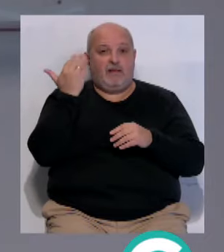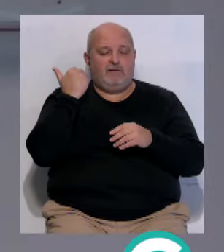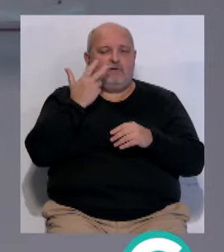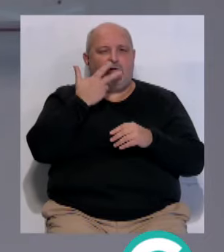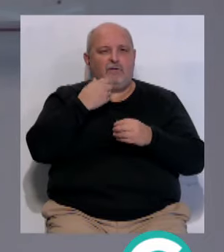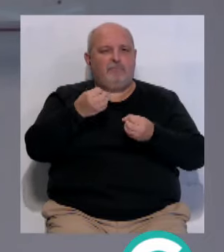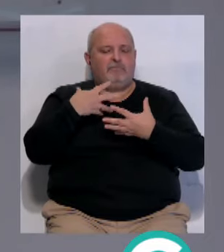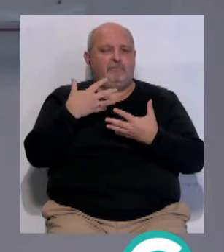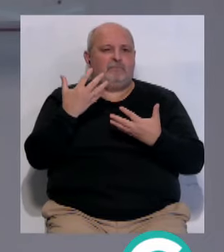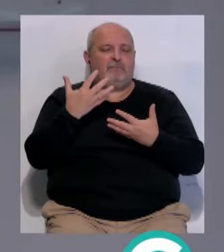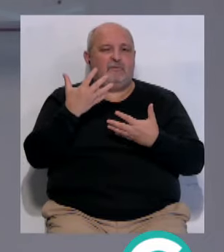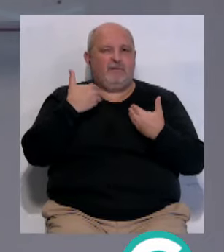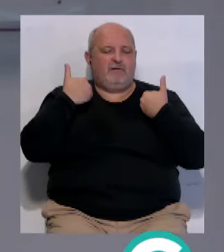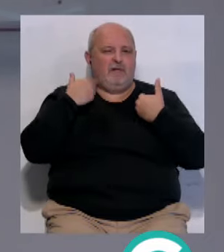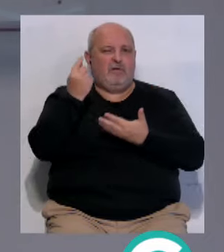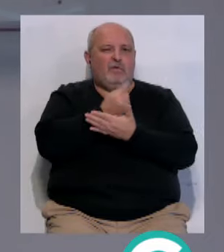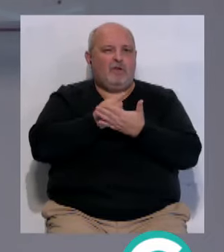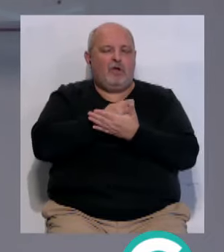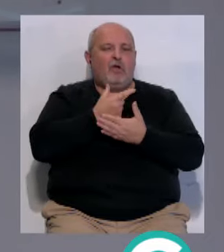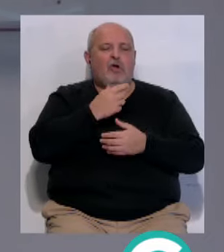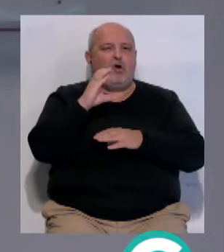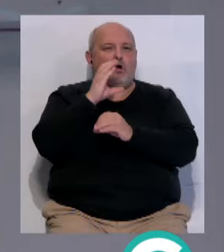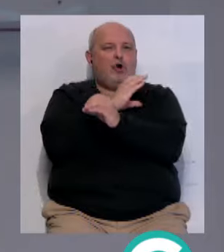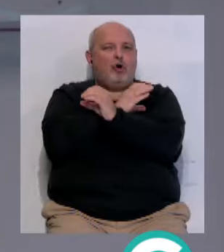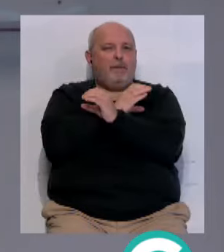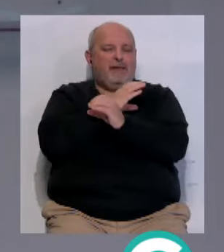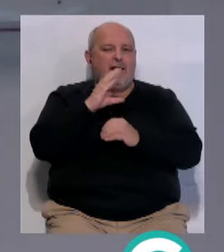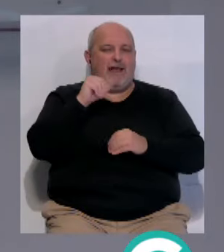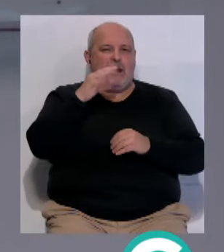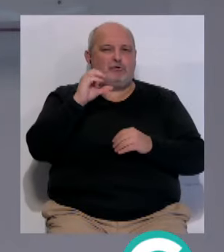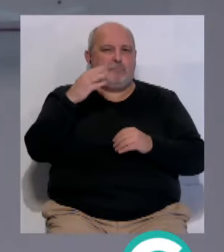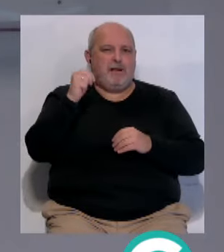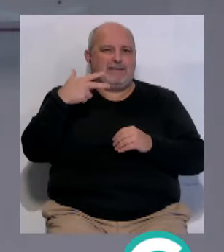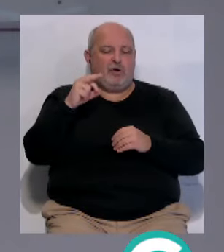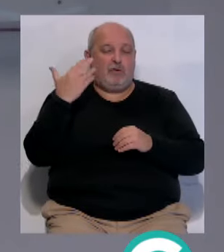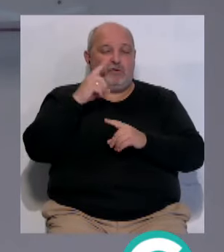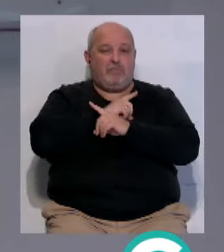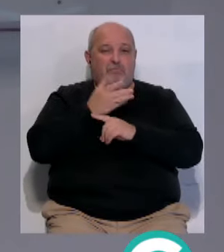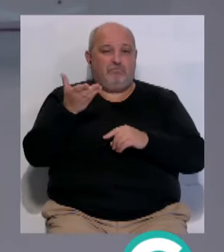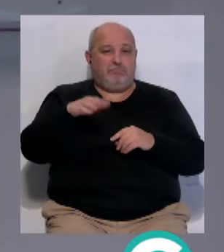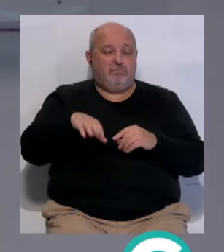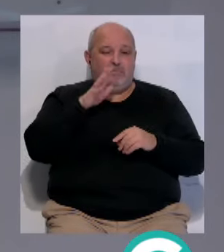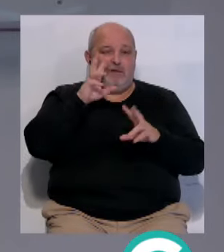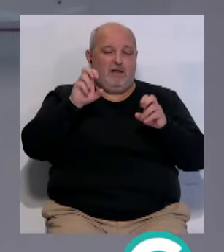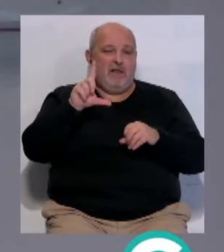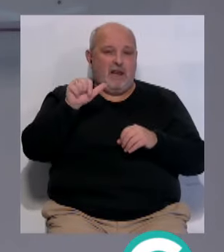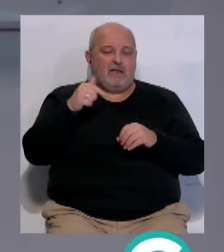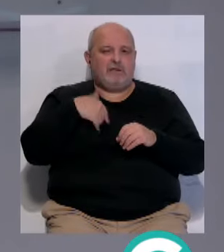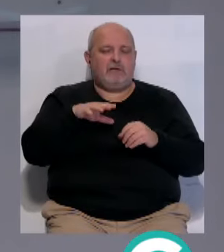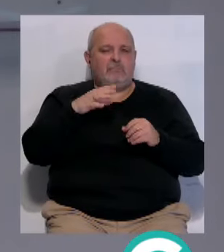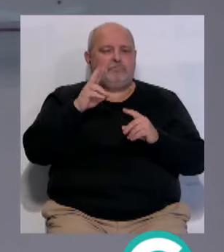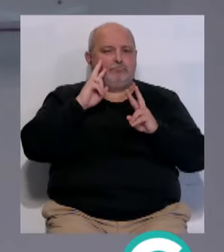conocíamos... ...que el destacado dibujante de cómic... ...caditano Carlos Pacheco... ...fallecido el pasado mes de noviembre... ...a causa de ELA... ...ha sido